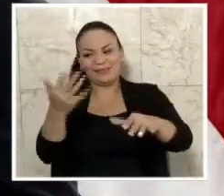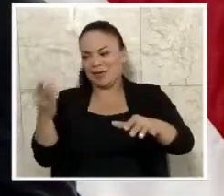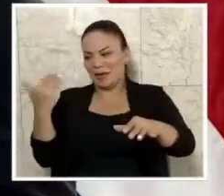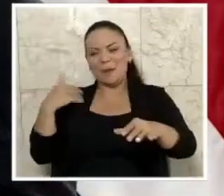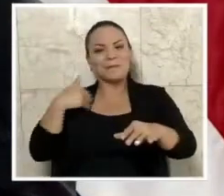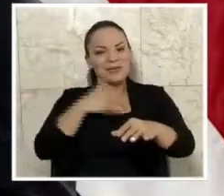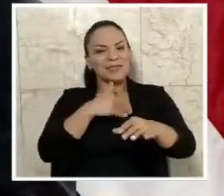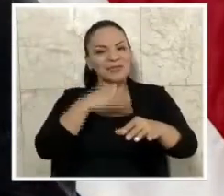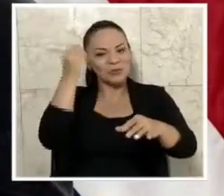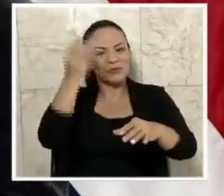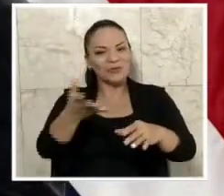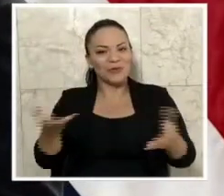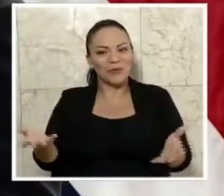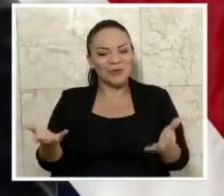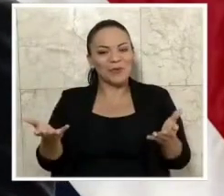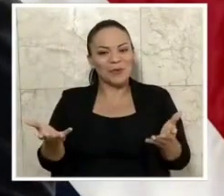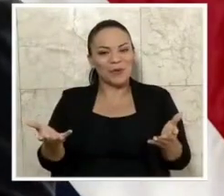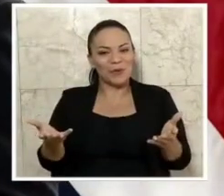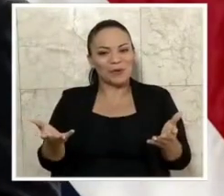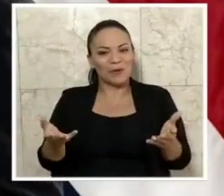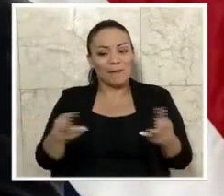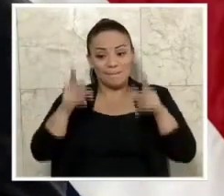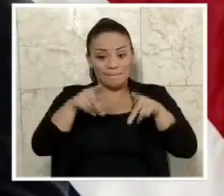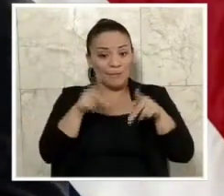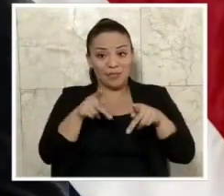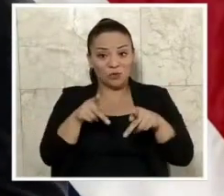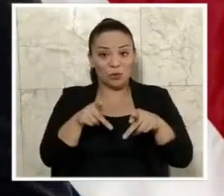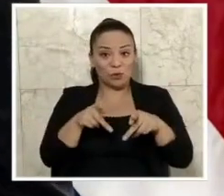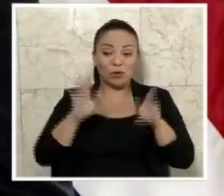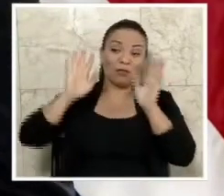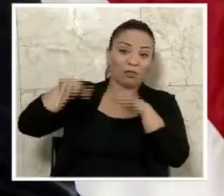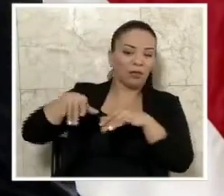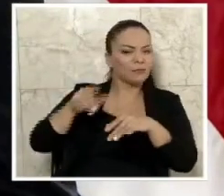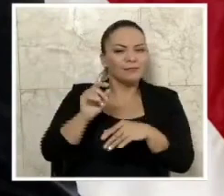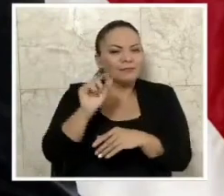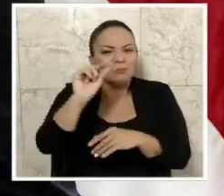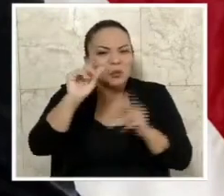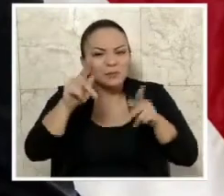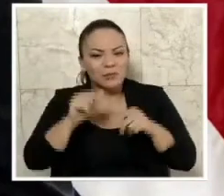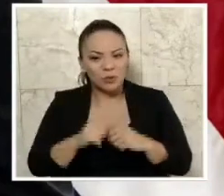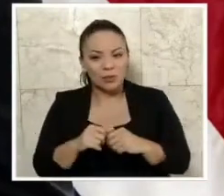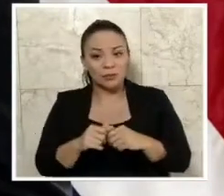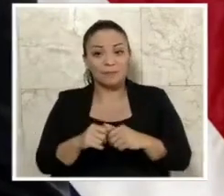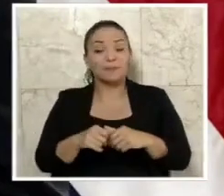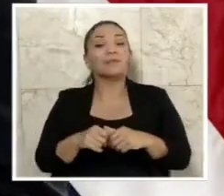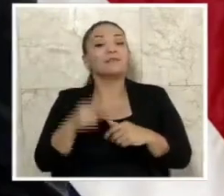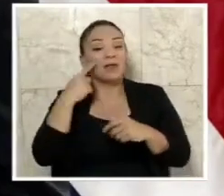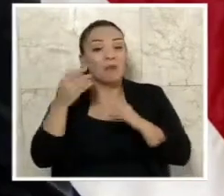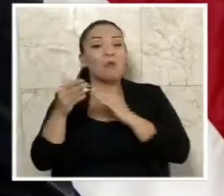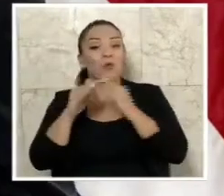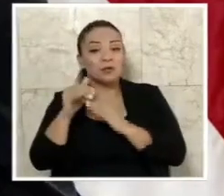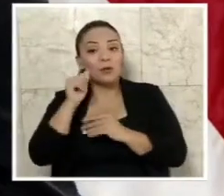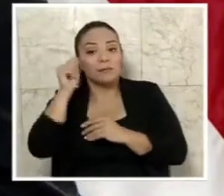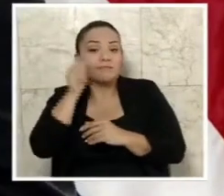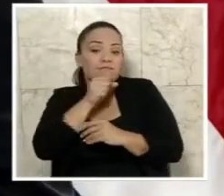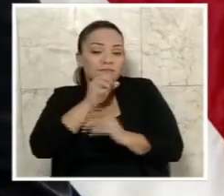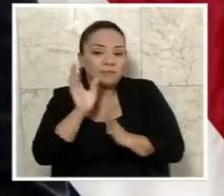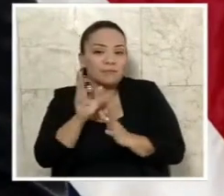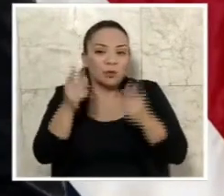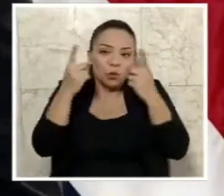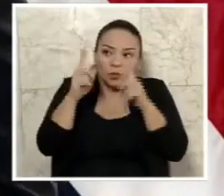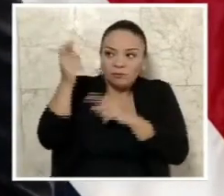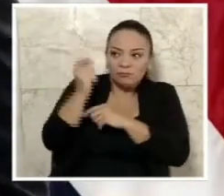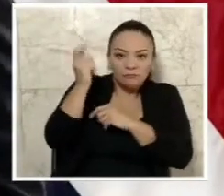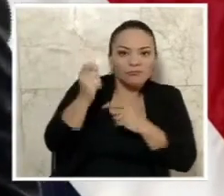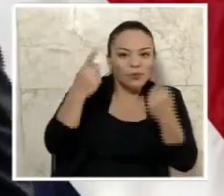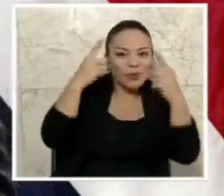una fracción pequeñísima. Y sí, la población se está diciendo vieja. Démosle gracias a Dios que esa gente pudo